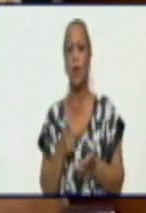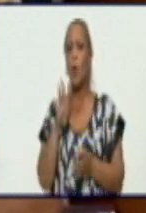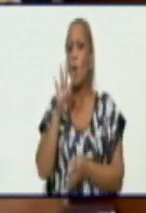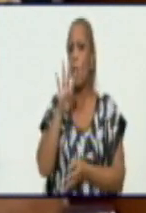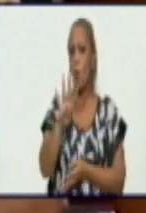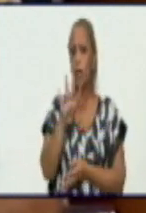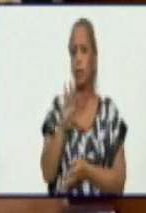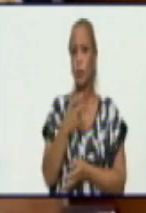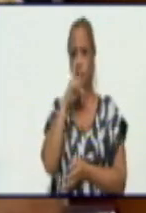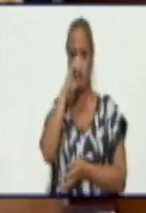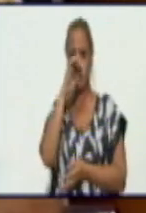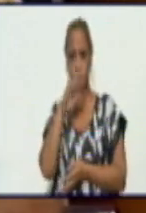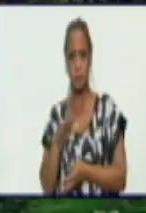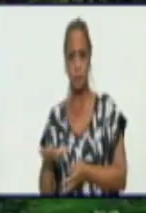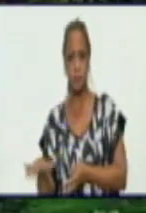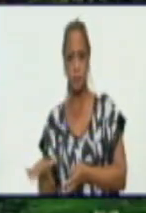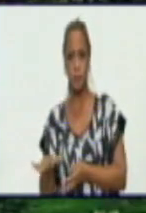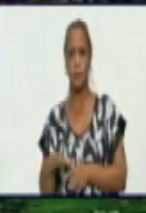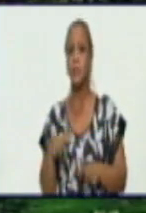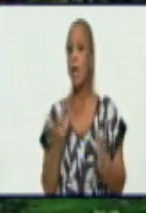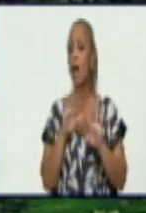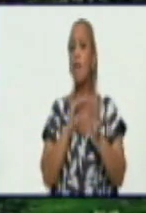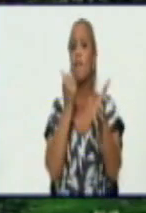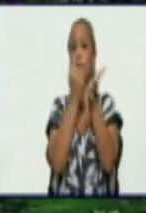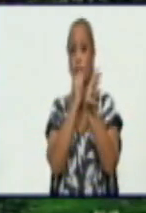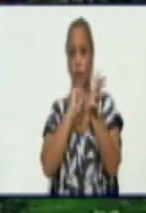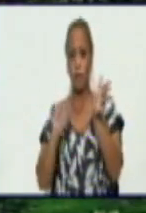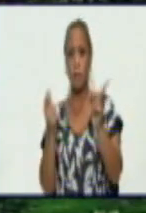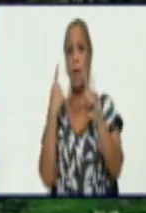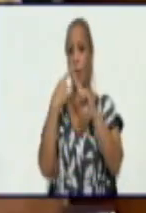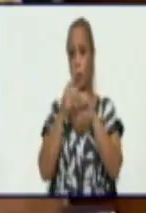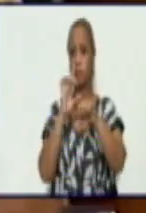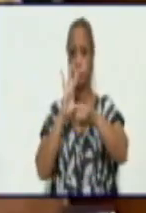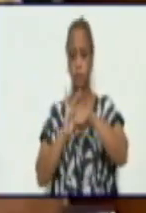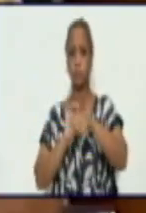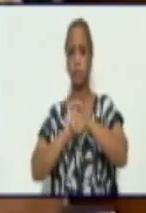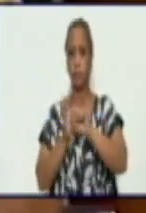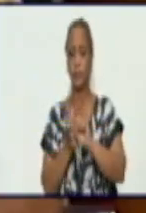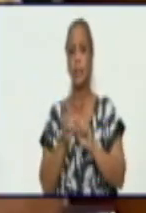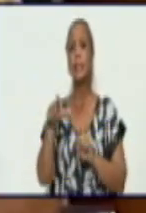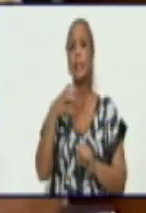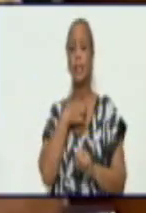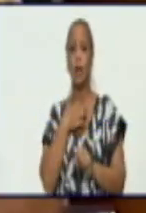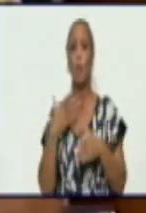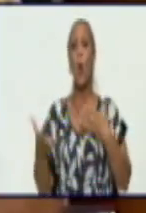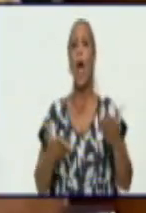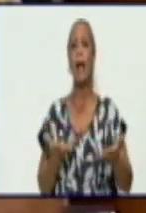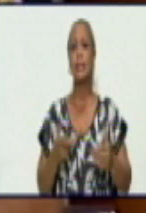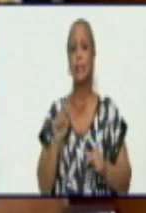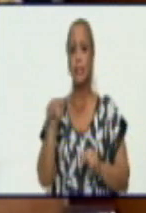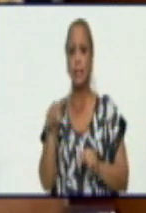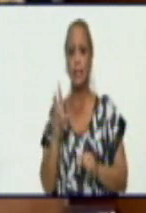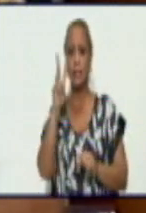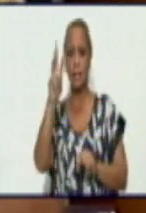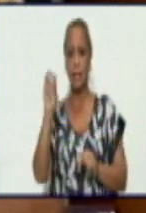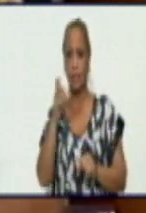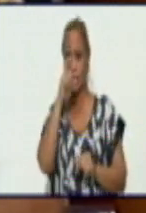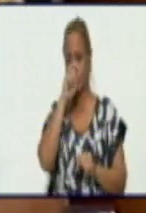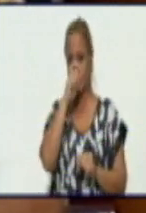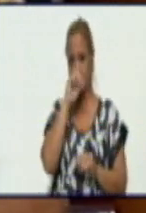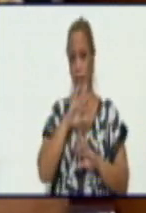infantes se diagnosticaron confirmados. Tenemos 30 activos en estos momentos de la edad pediátrica y ya se acumulan